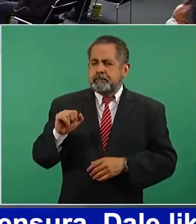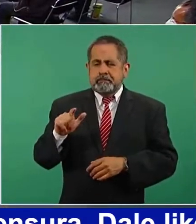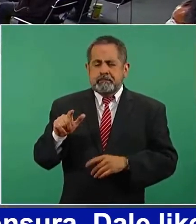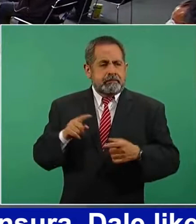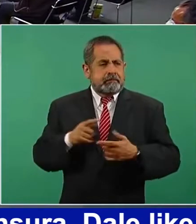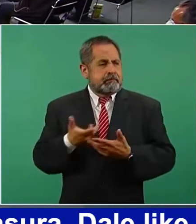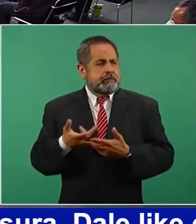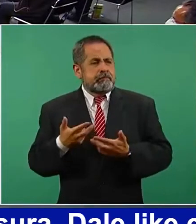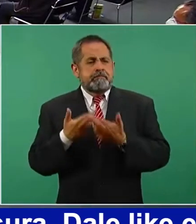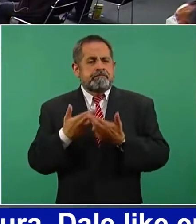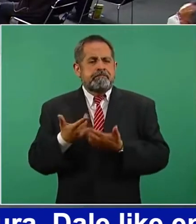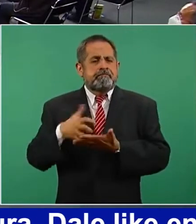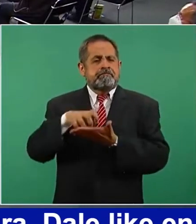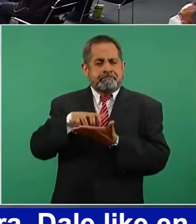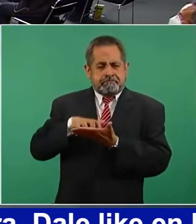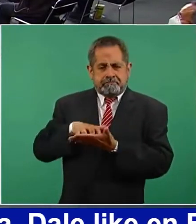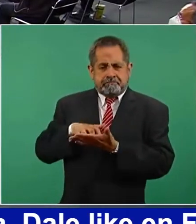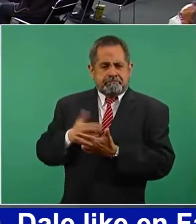nos hemos ahorrado